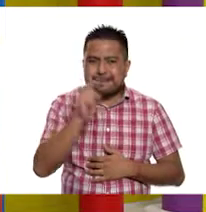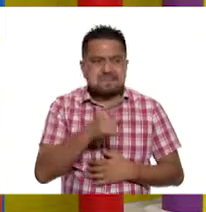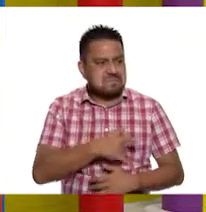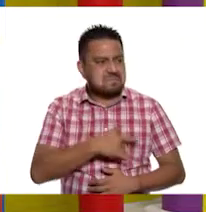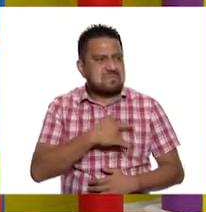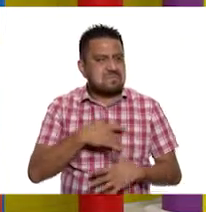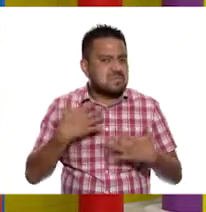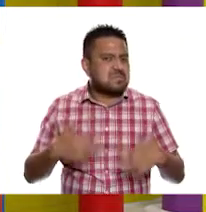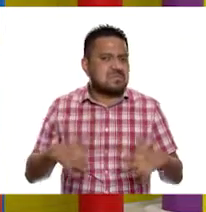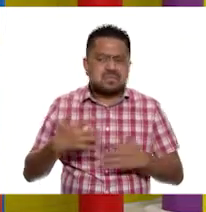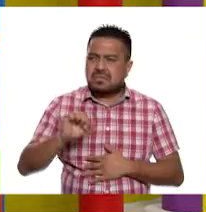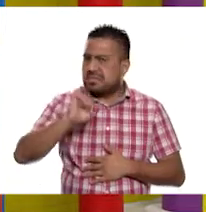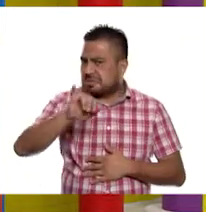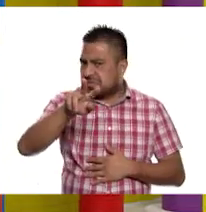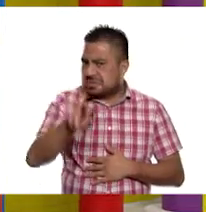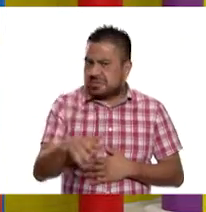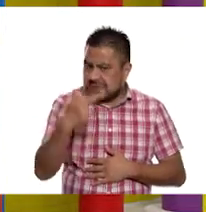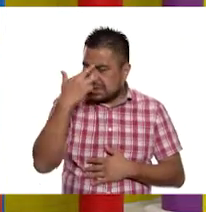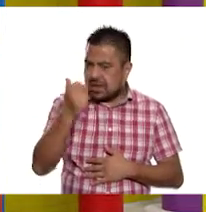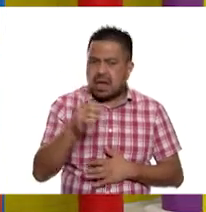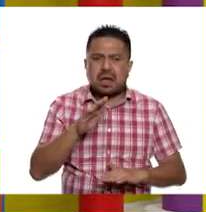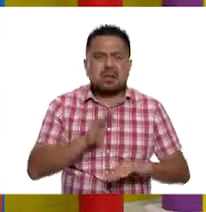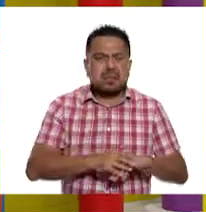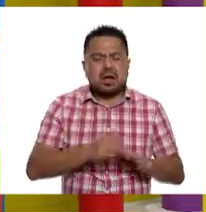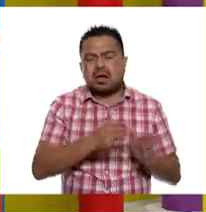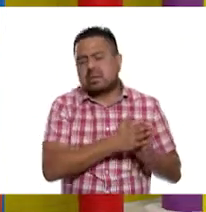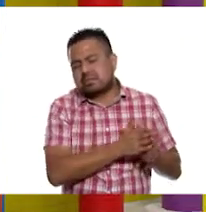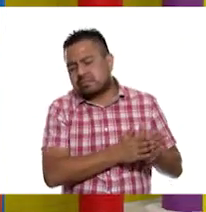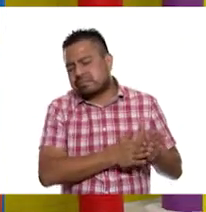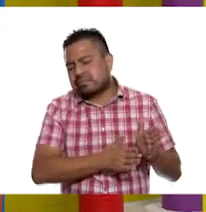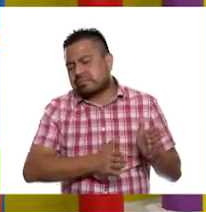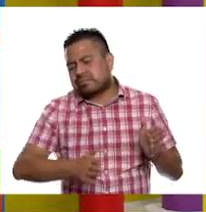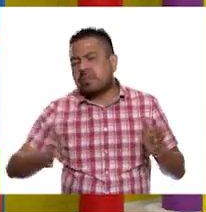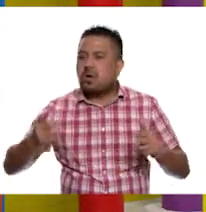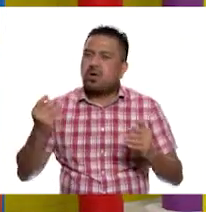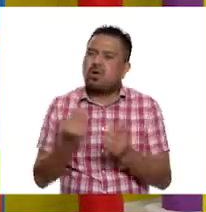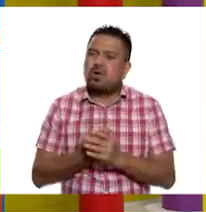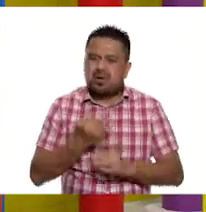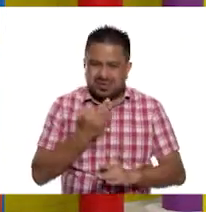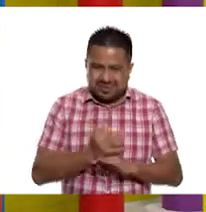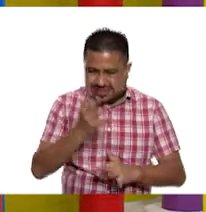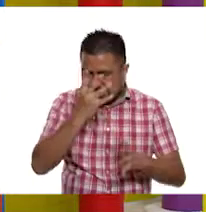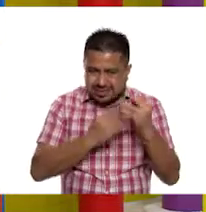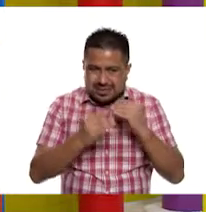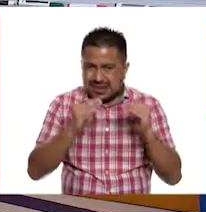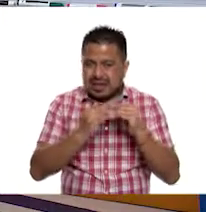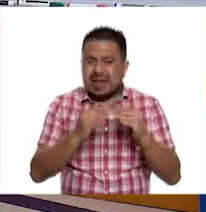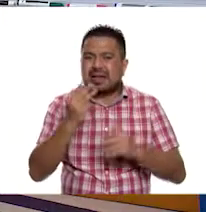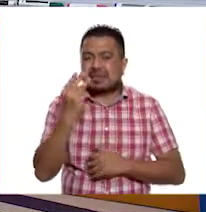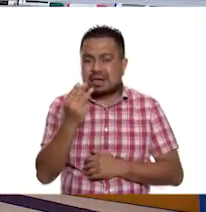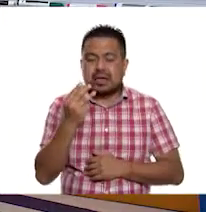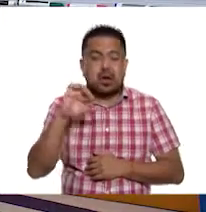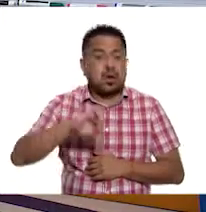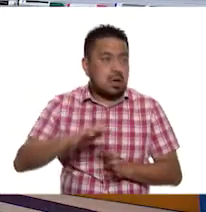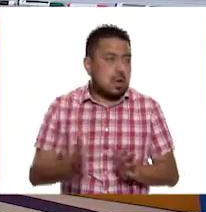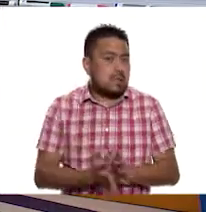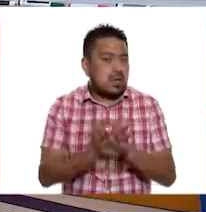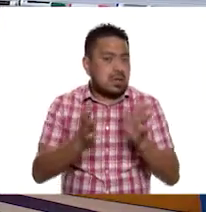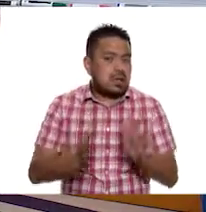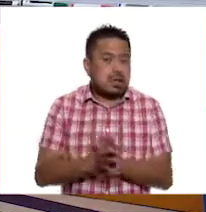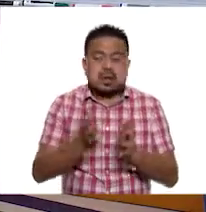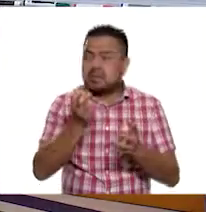sentir durante este ciclo escolar. A lo largo de todo el curso aquí en Aprende en Casa 3, la participación ha sido